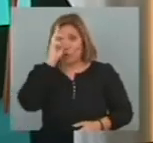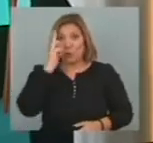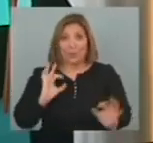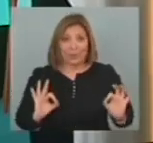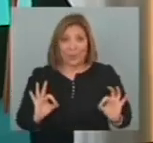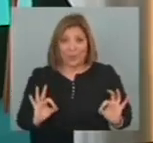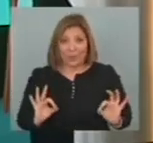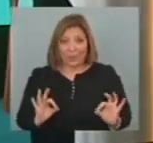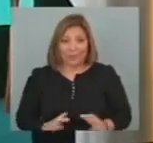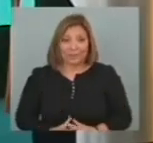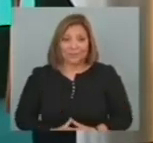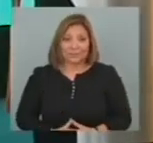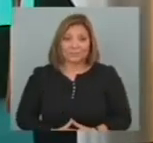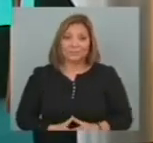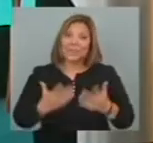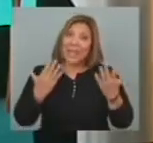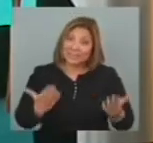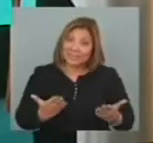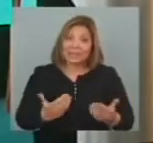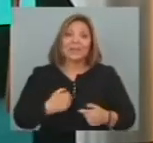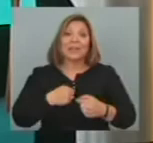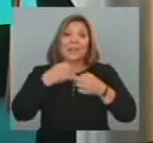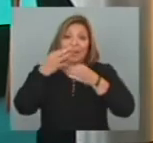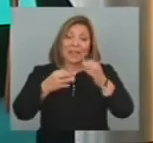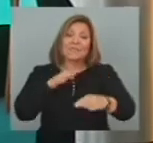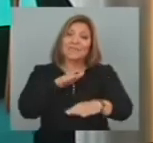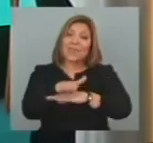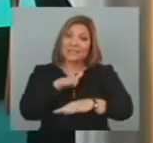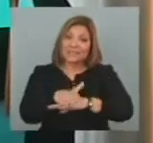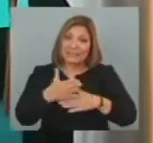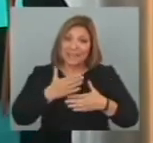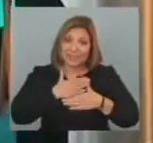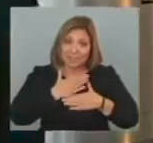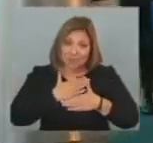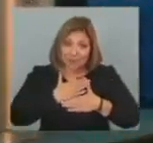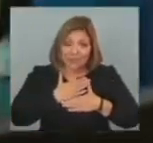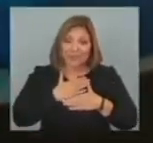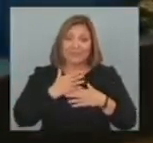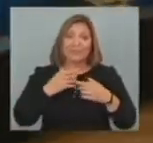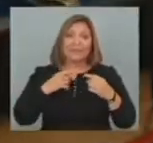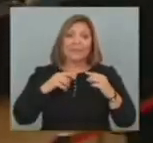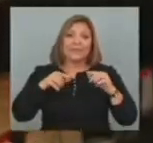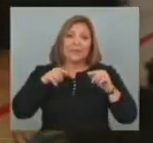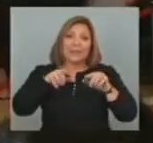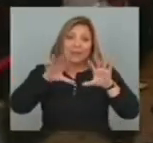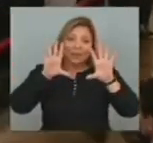El pueblo Del Uruguay Así que vaya Mis felicitaciones A este